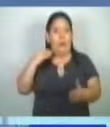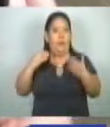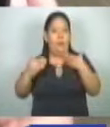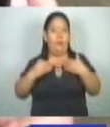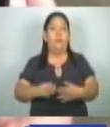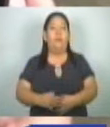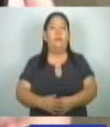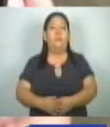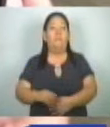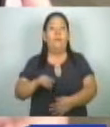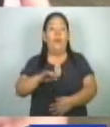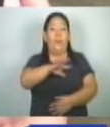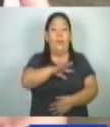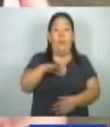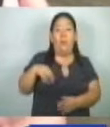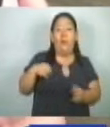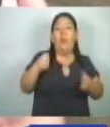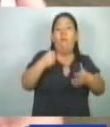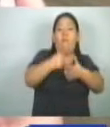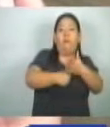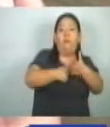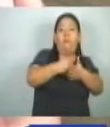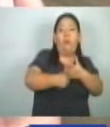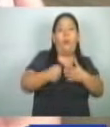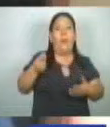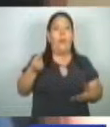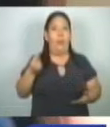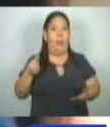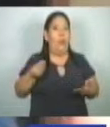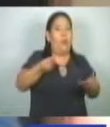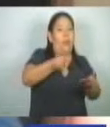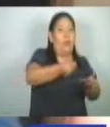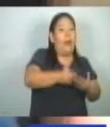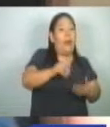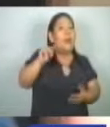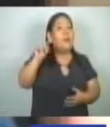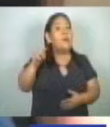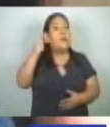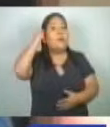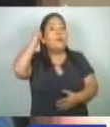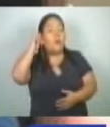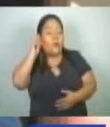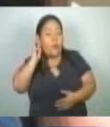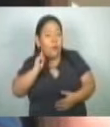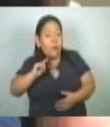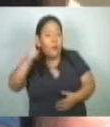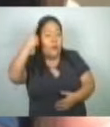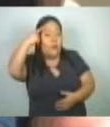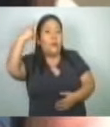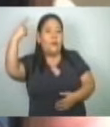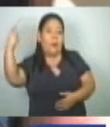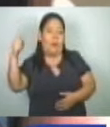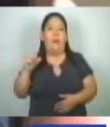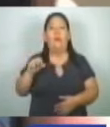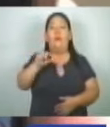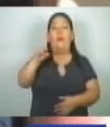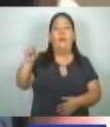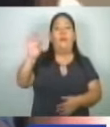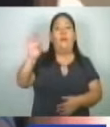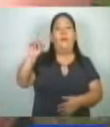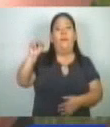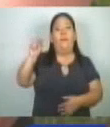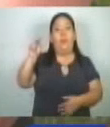Sacar adelante a su familia y apoyarlos económicamente eran uno de los objetivos de Franklin Jacinto Hernández, de 27